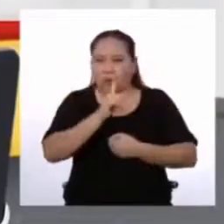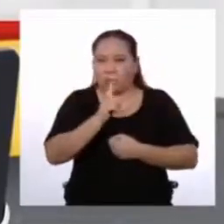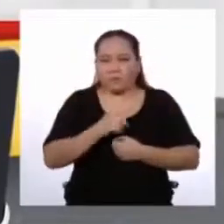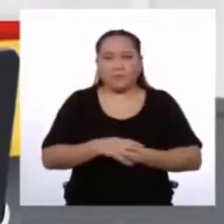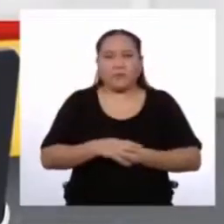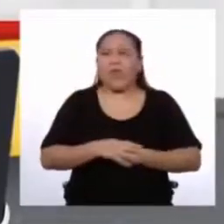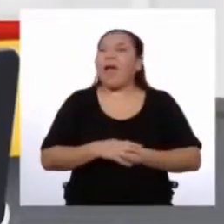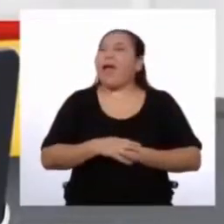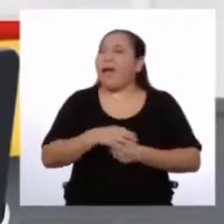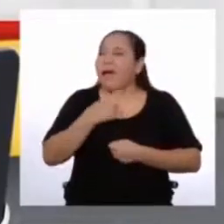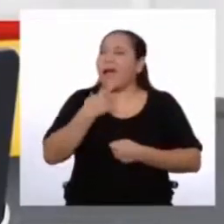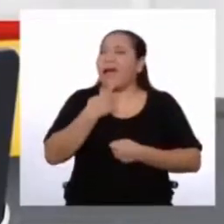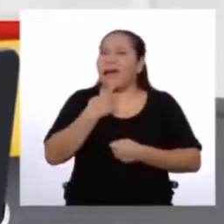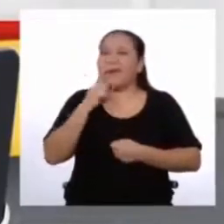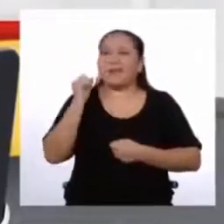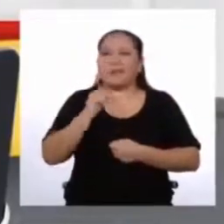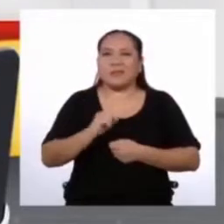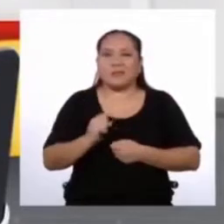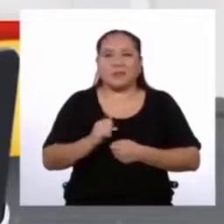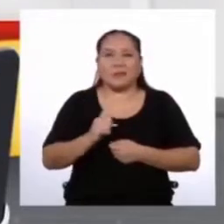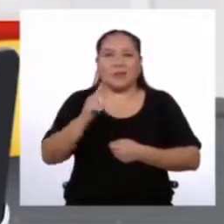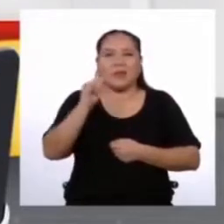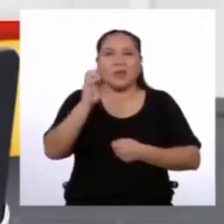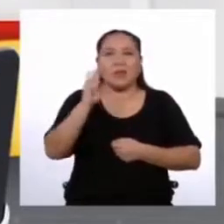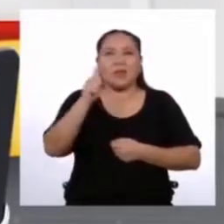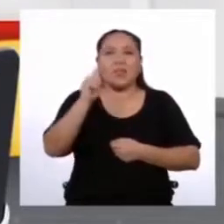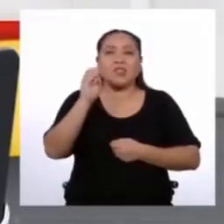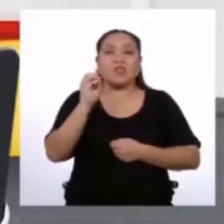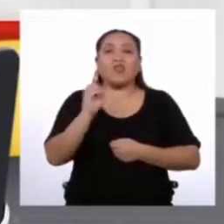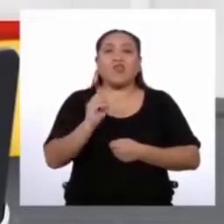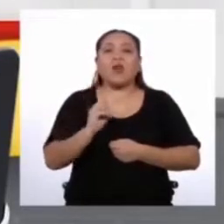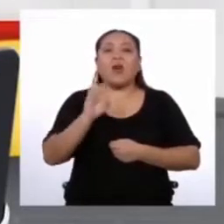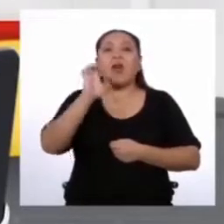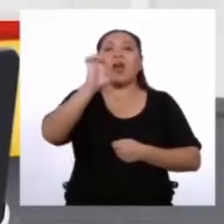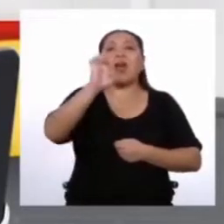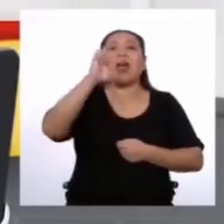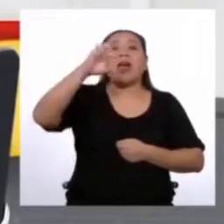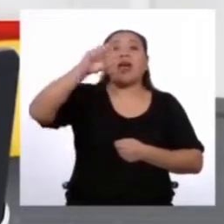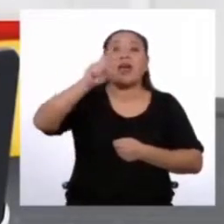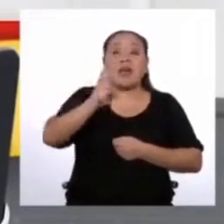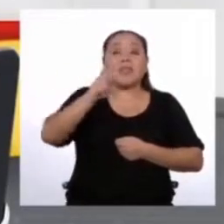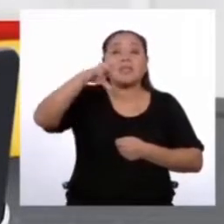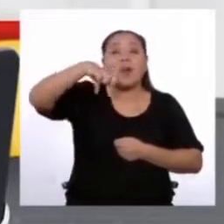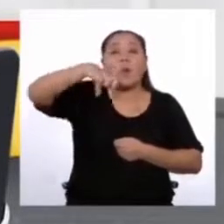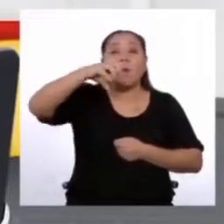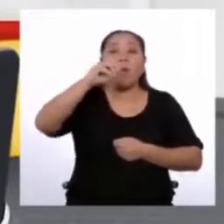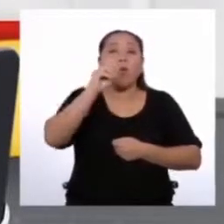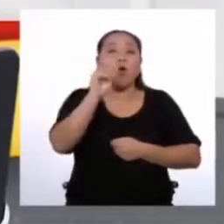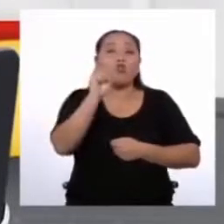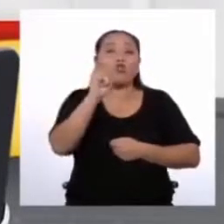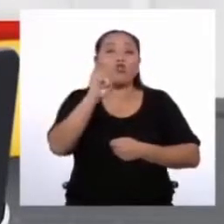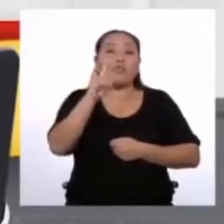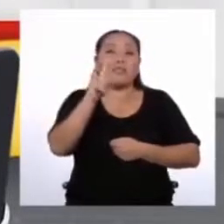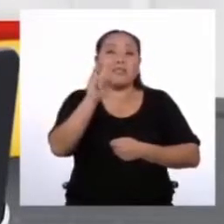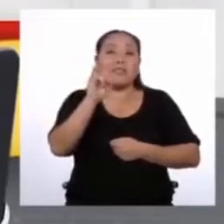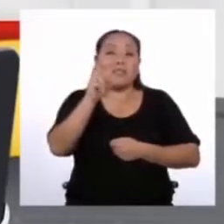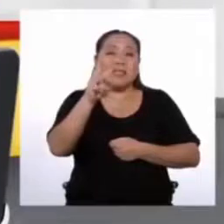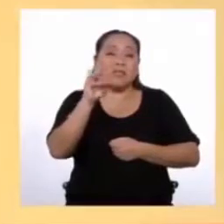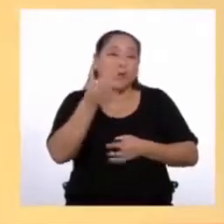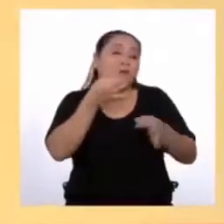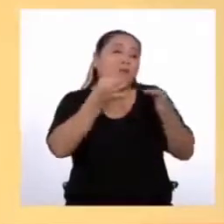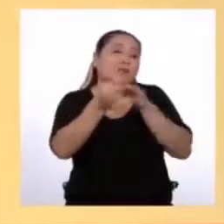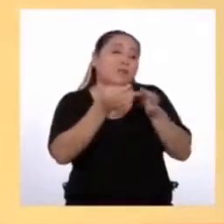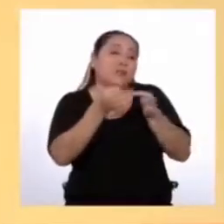creo que me voy a inclinar por el texto expositivo Porque expone sobre la ley